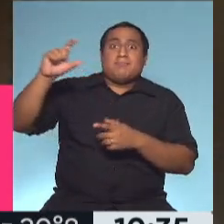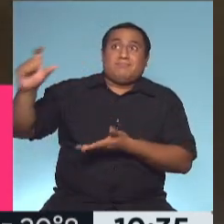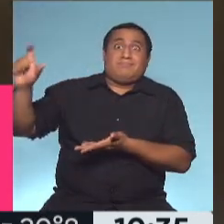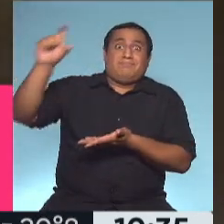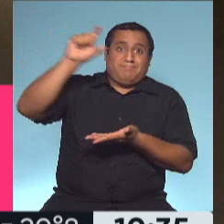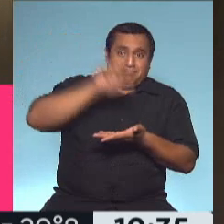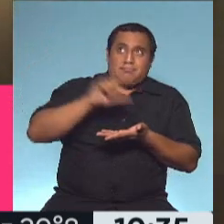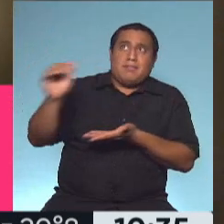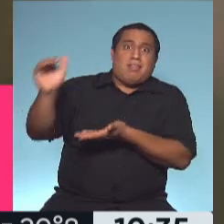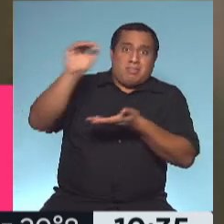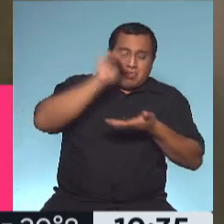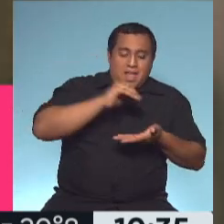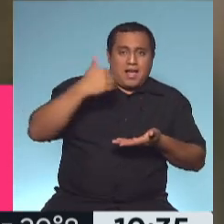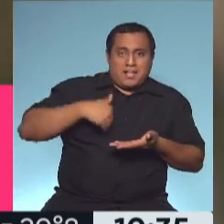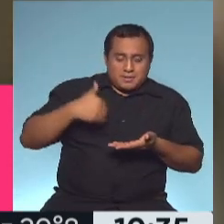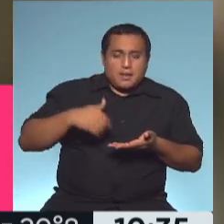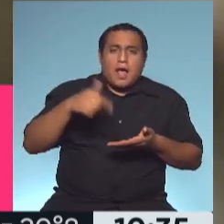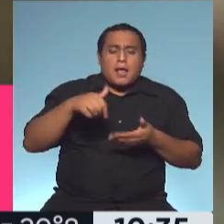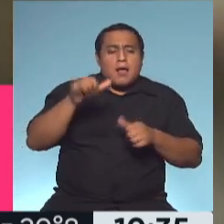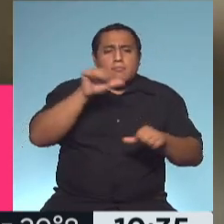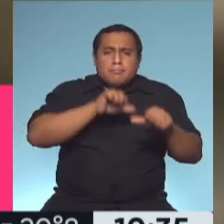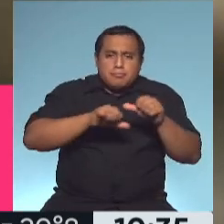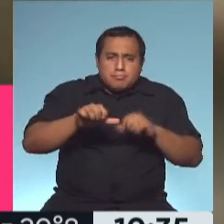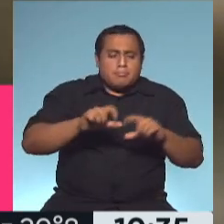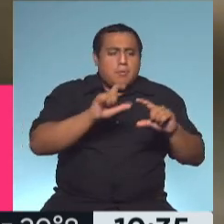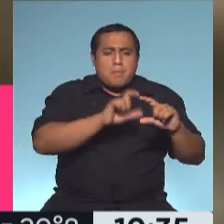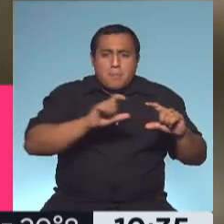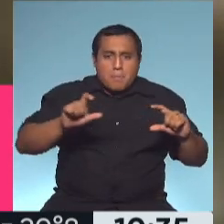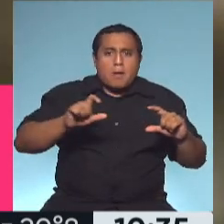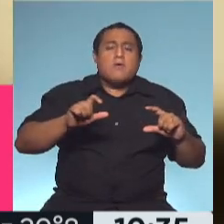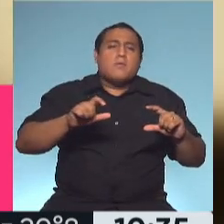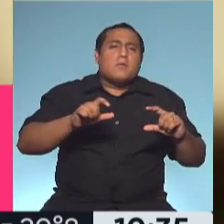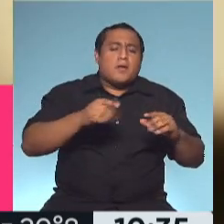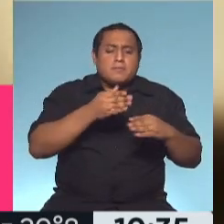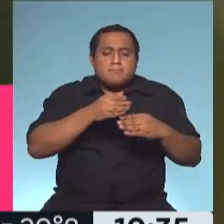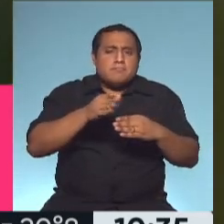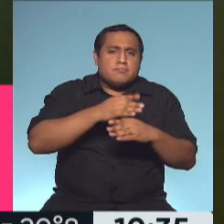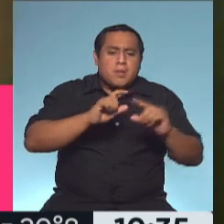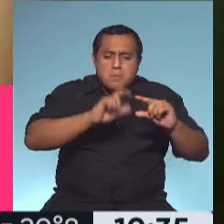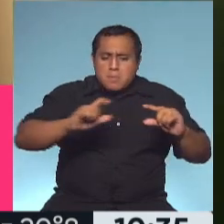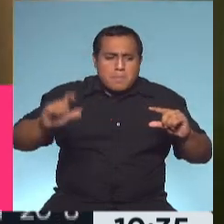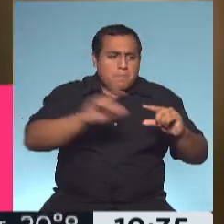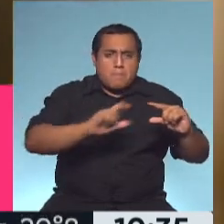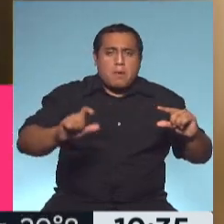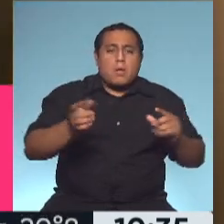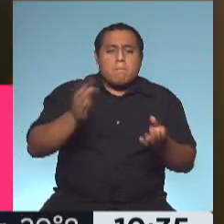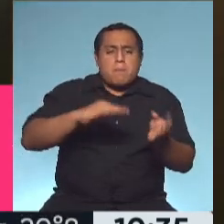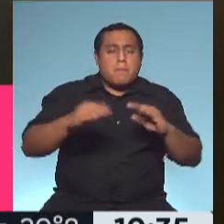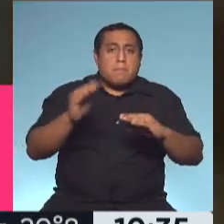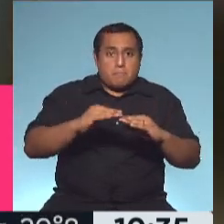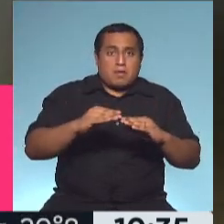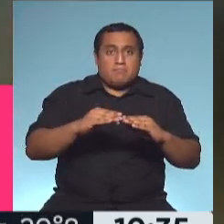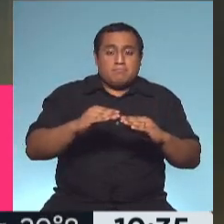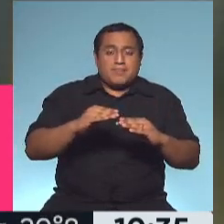aquí se haga el filtrado, la formulación, o sea, el fraccionamiento y el envasado en los